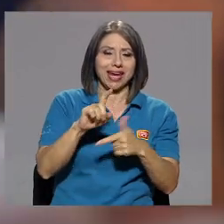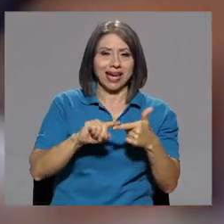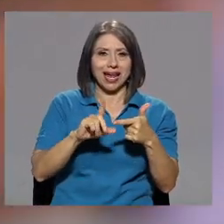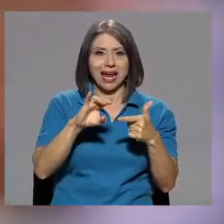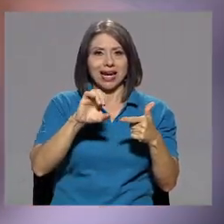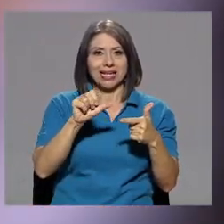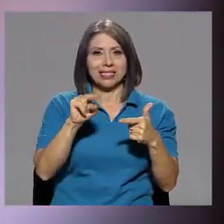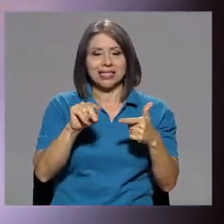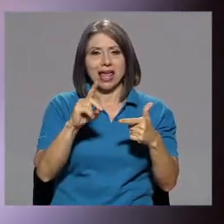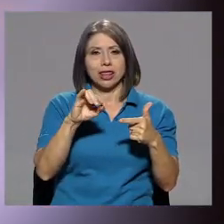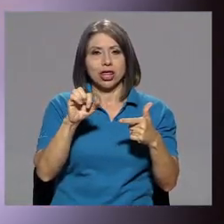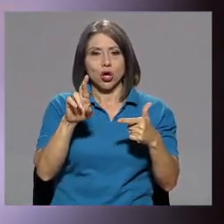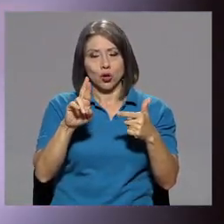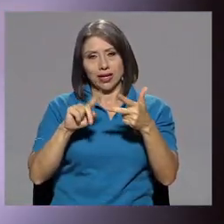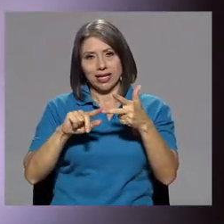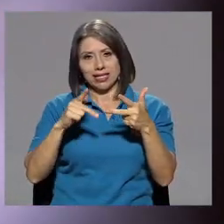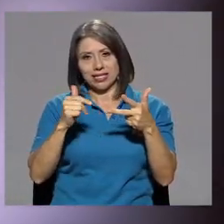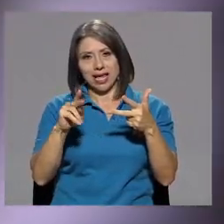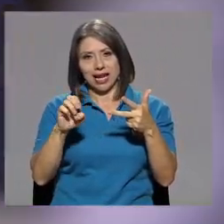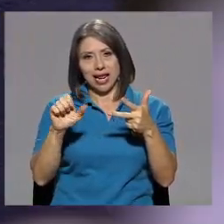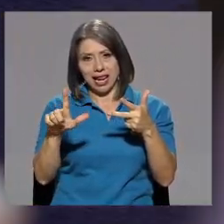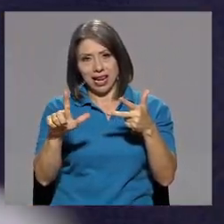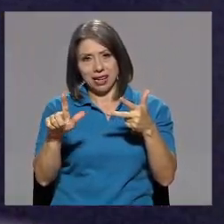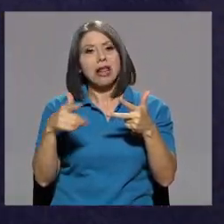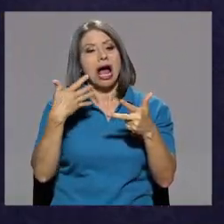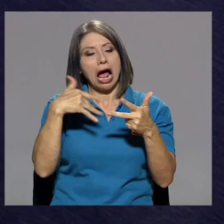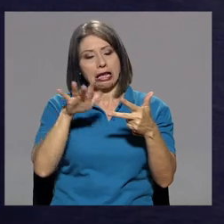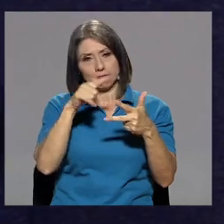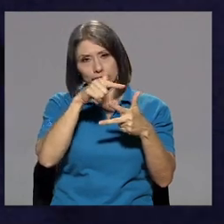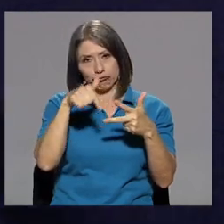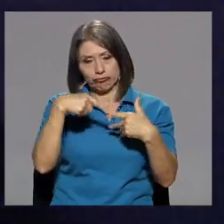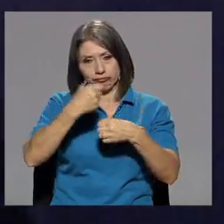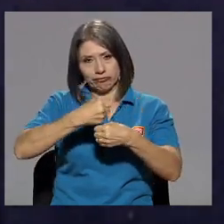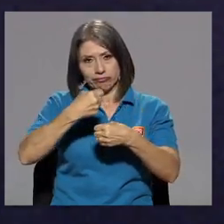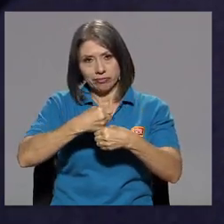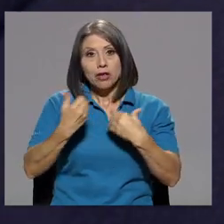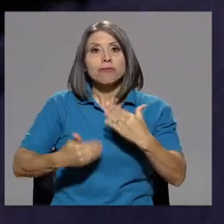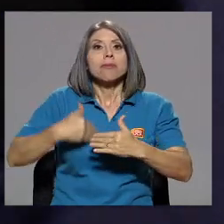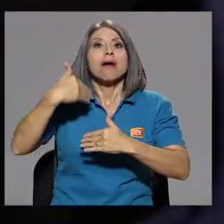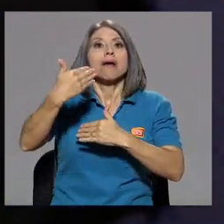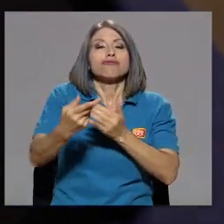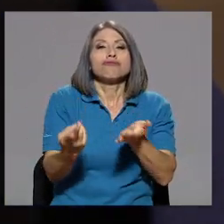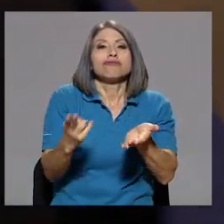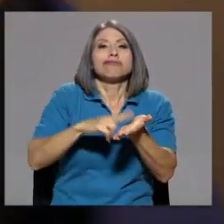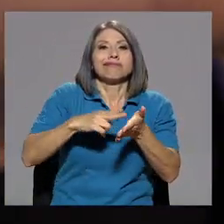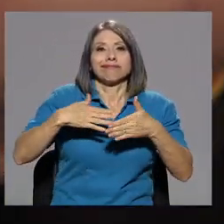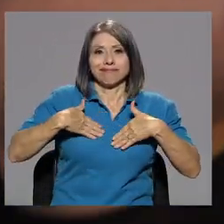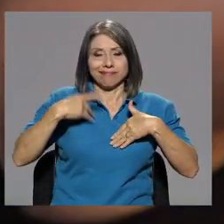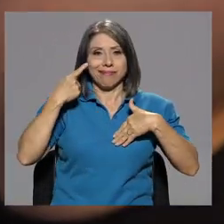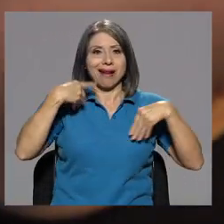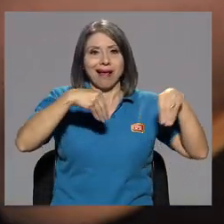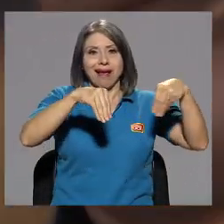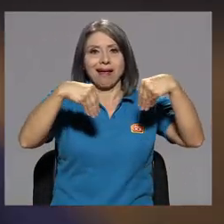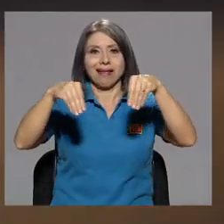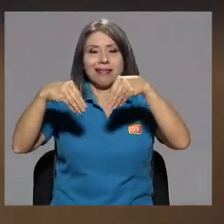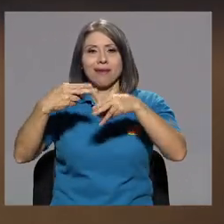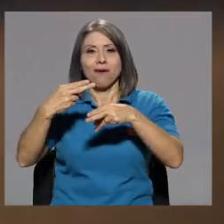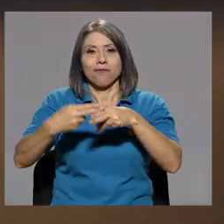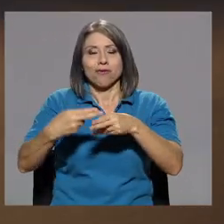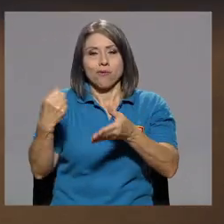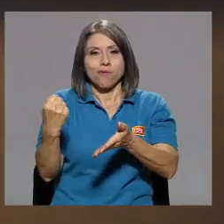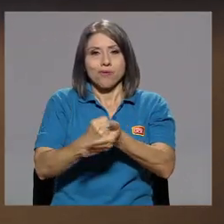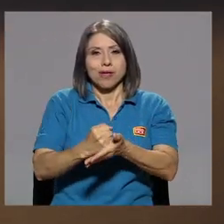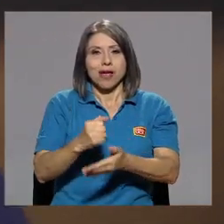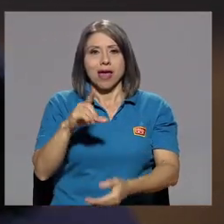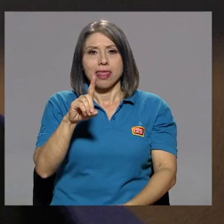Ahí estuve. Fue cuando después me contrataron para gente vendedora de Dalai.